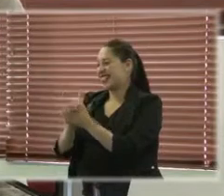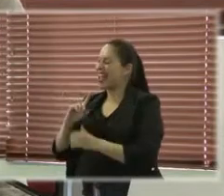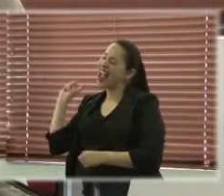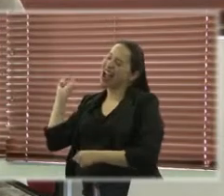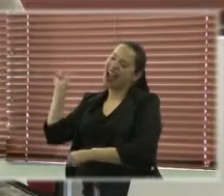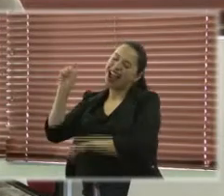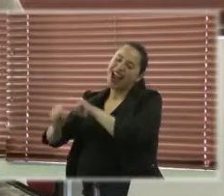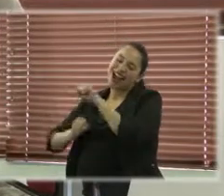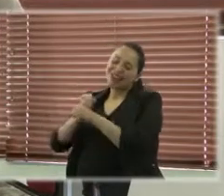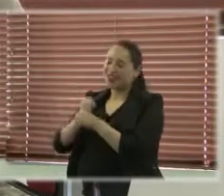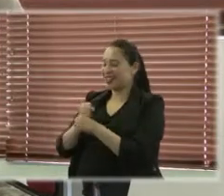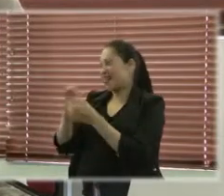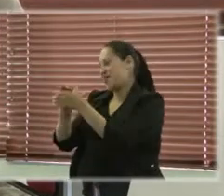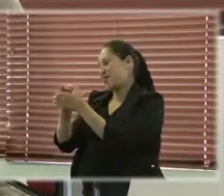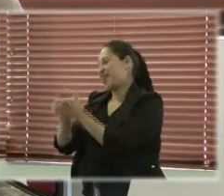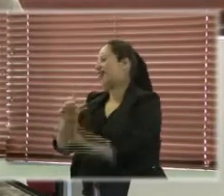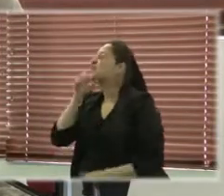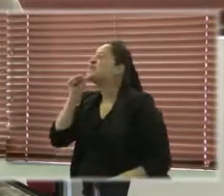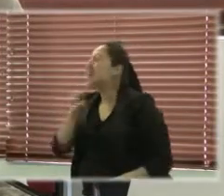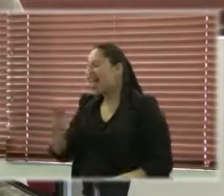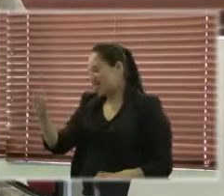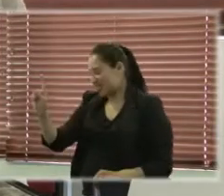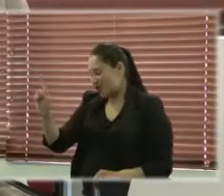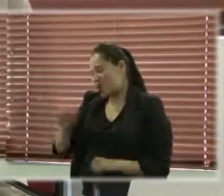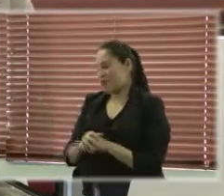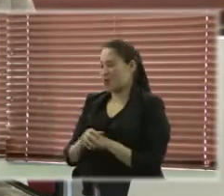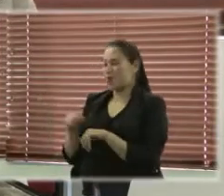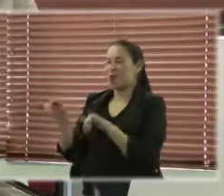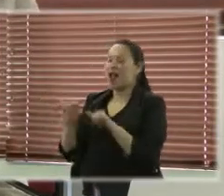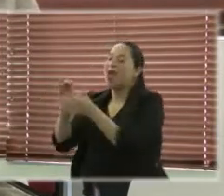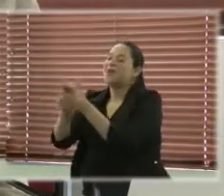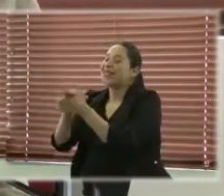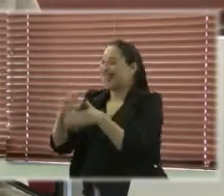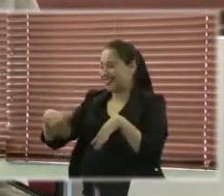vieja. Así que muchísimas gracias por estar aquí.